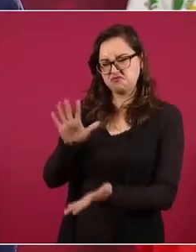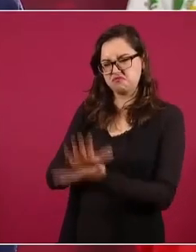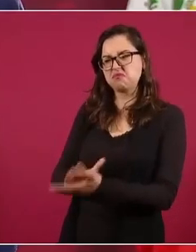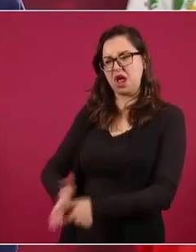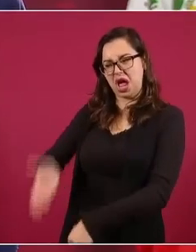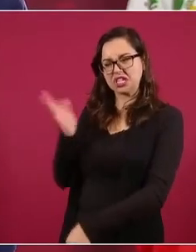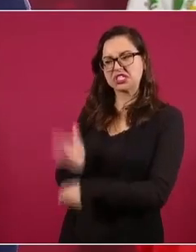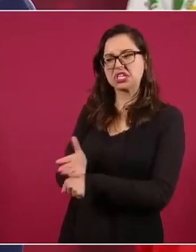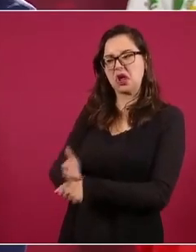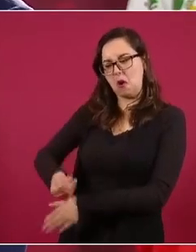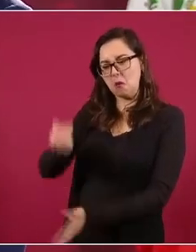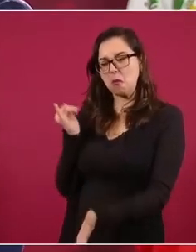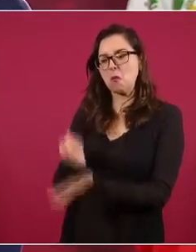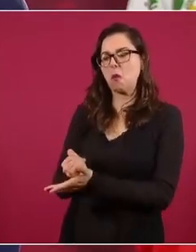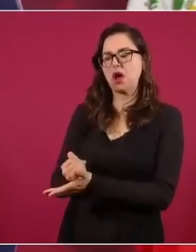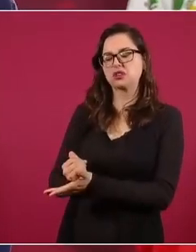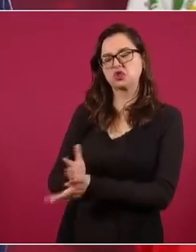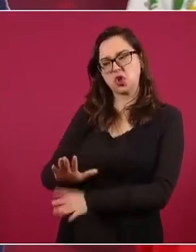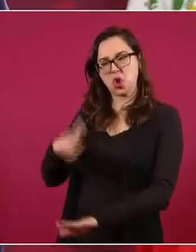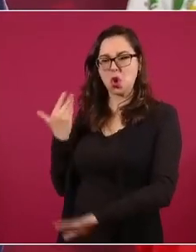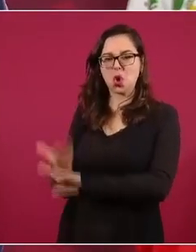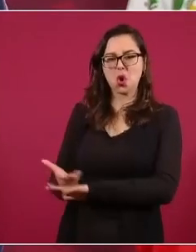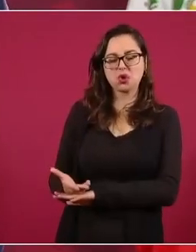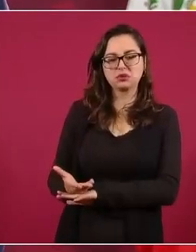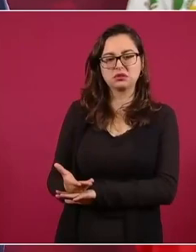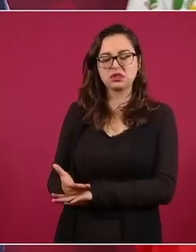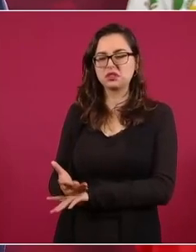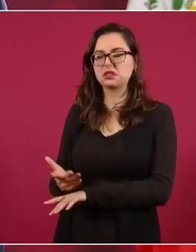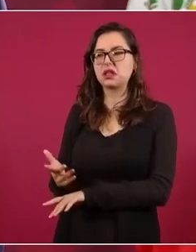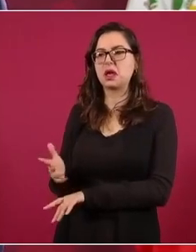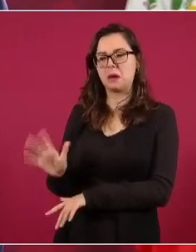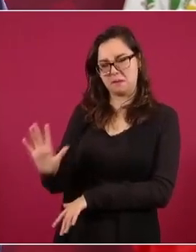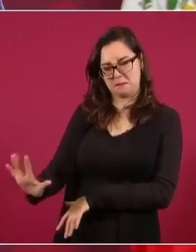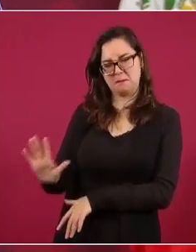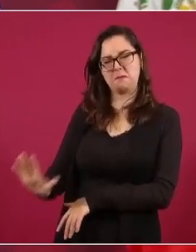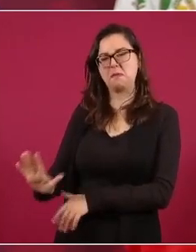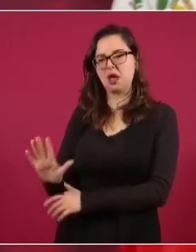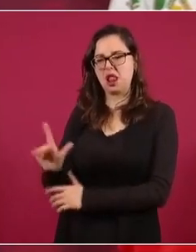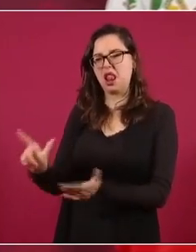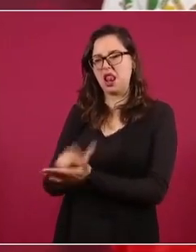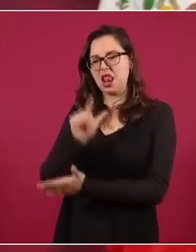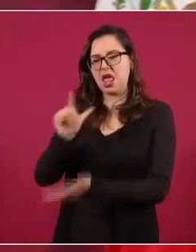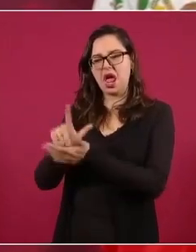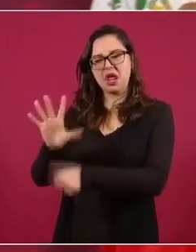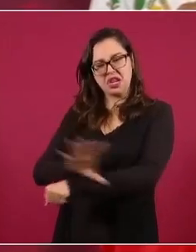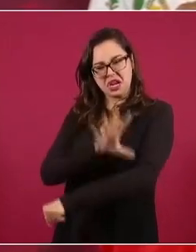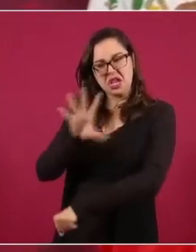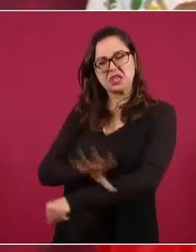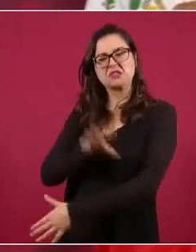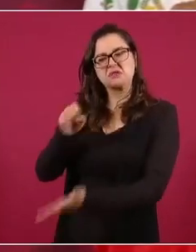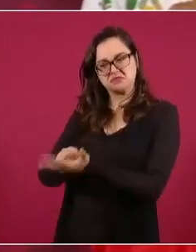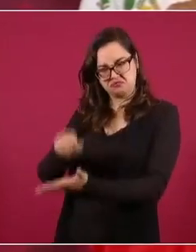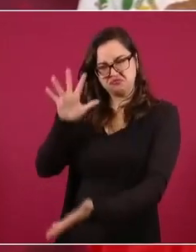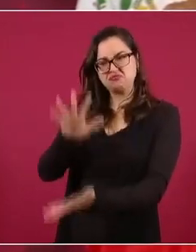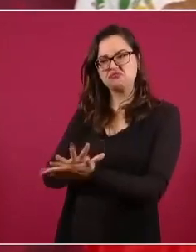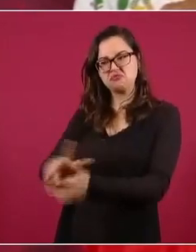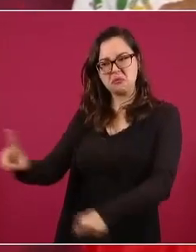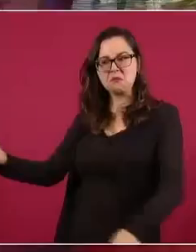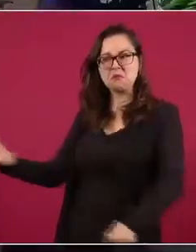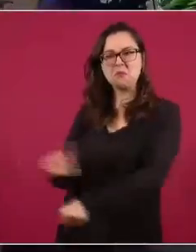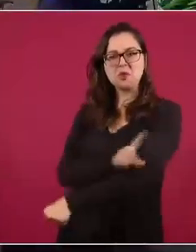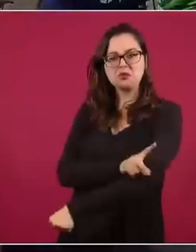por su política energética, lo que nuestros